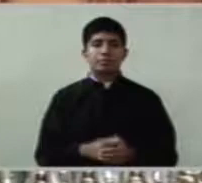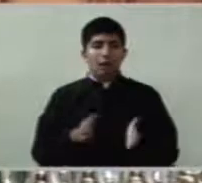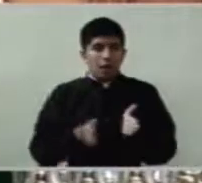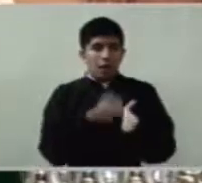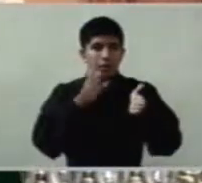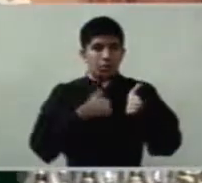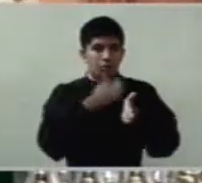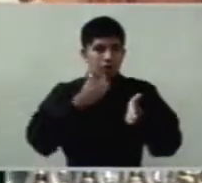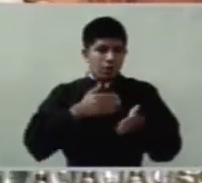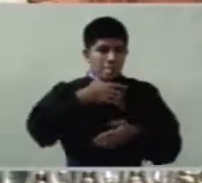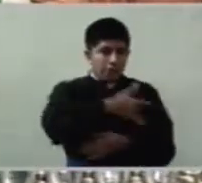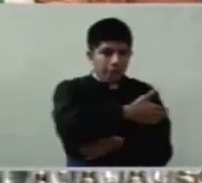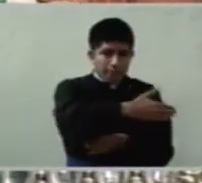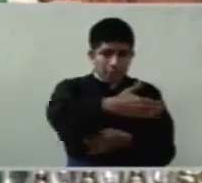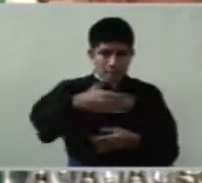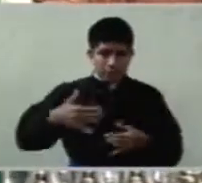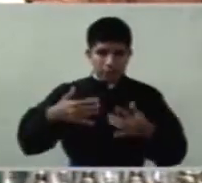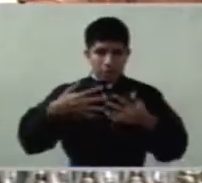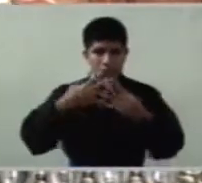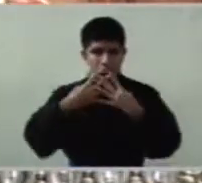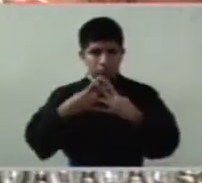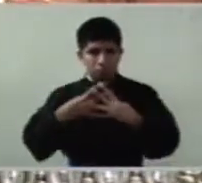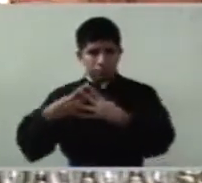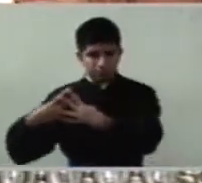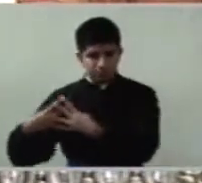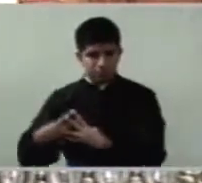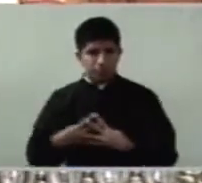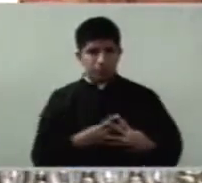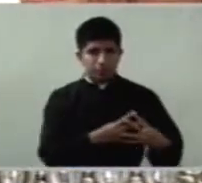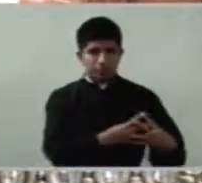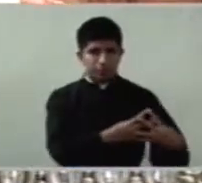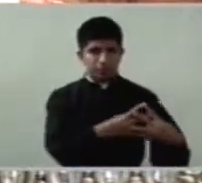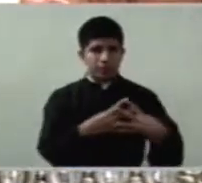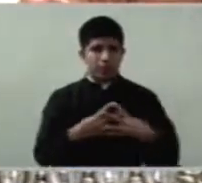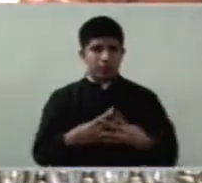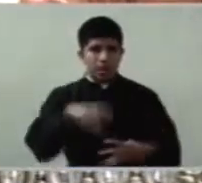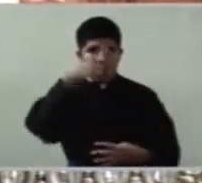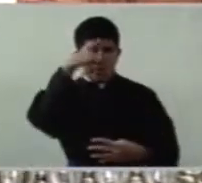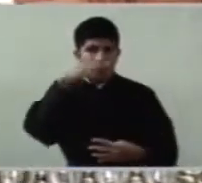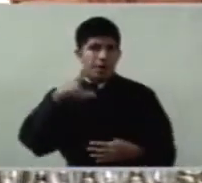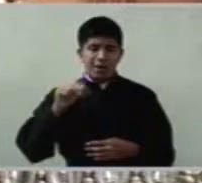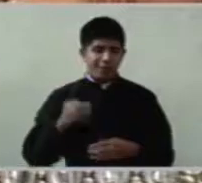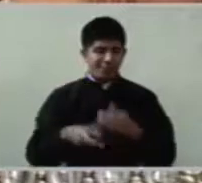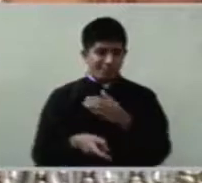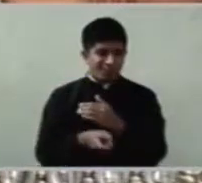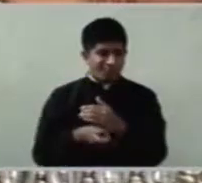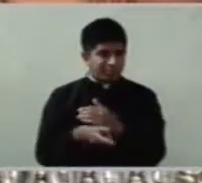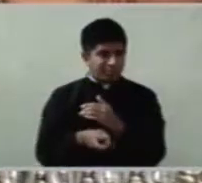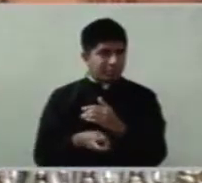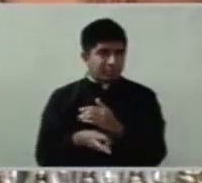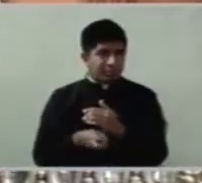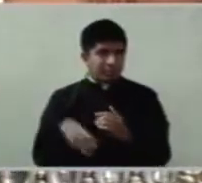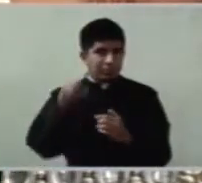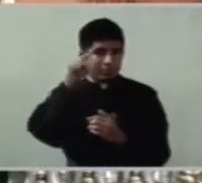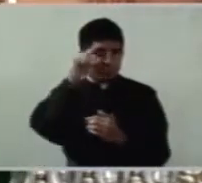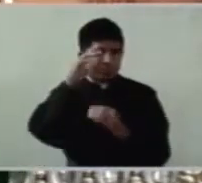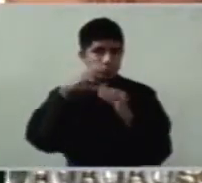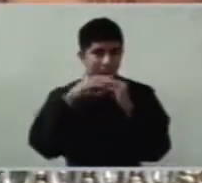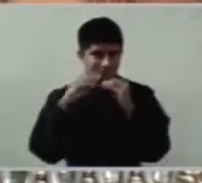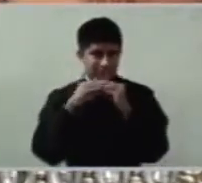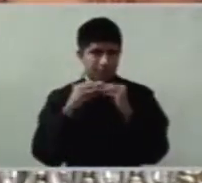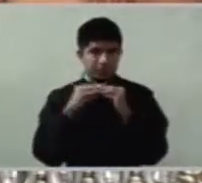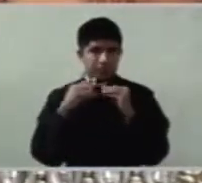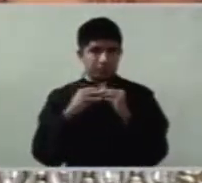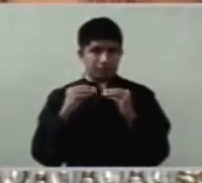acerca para que no la roben los caminantes. A partir